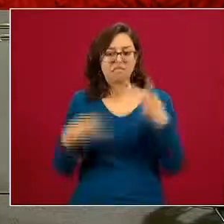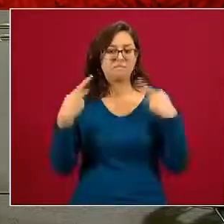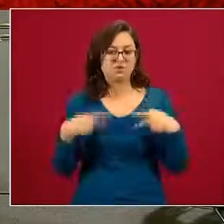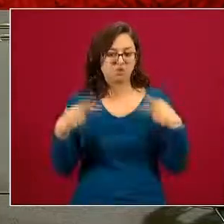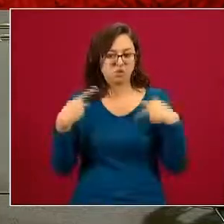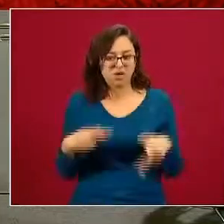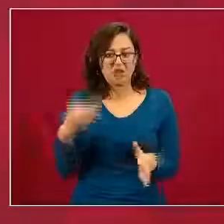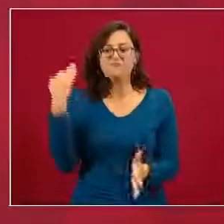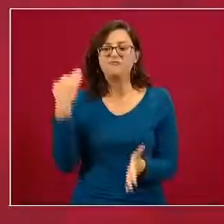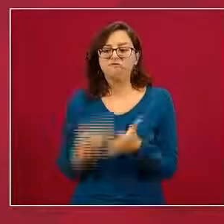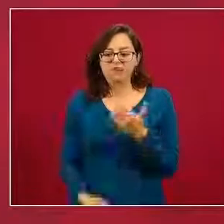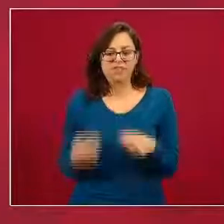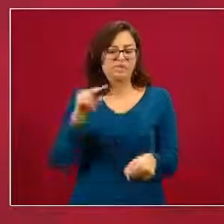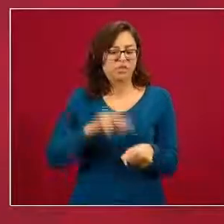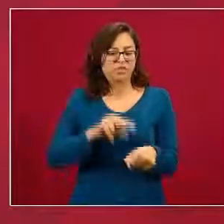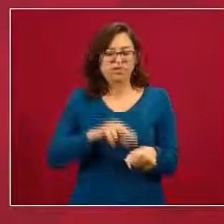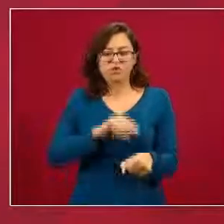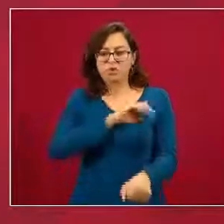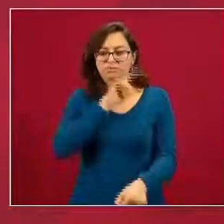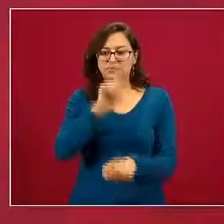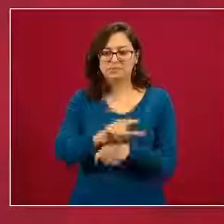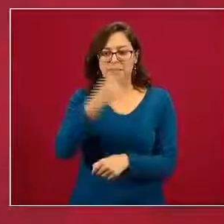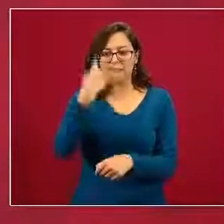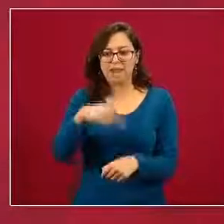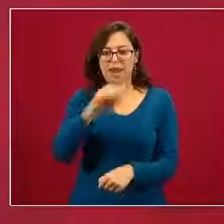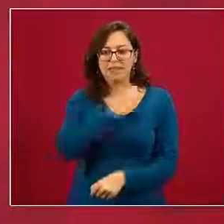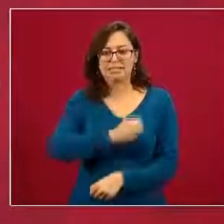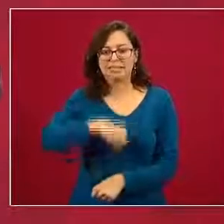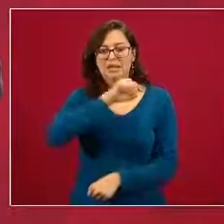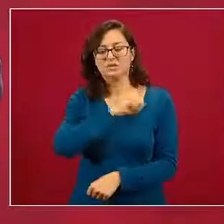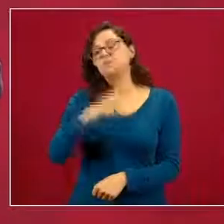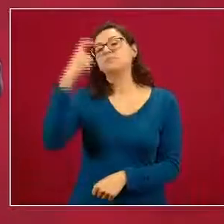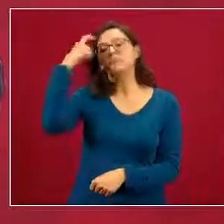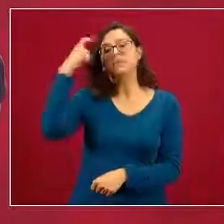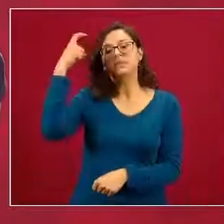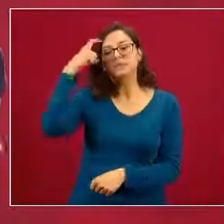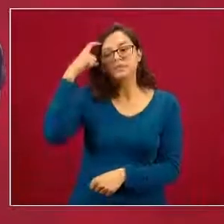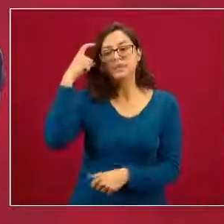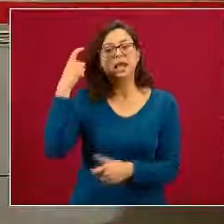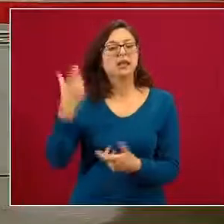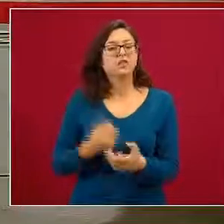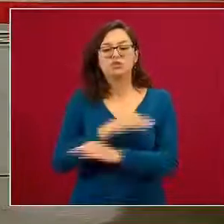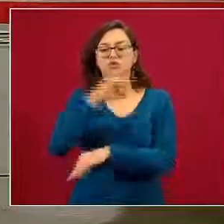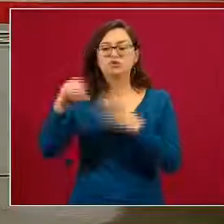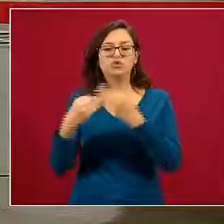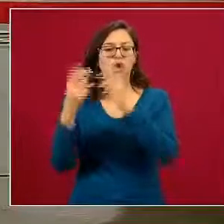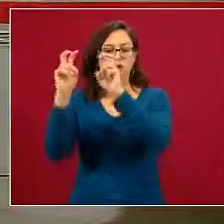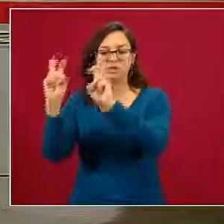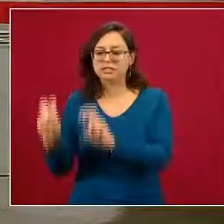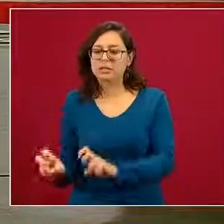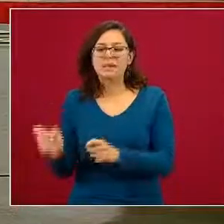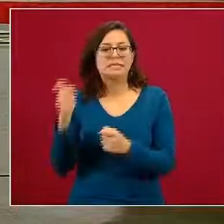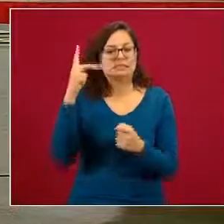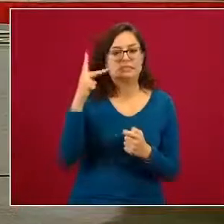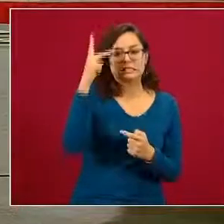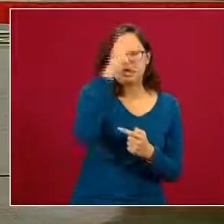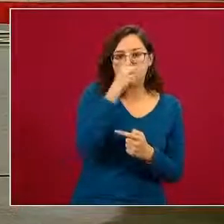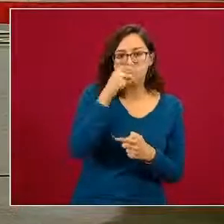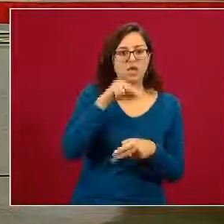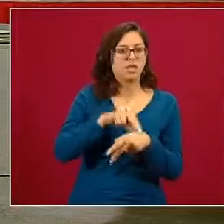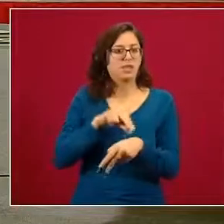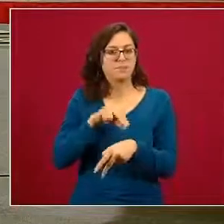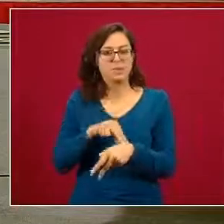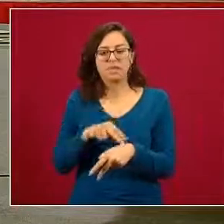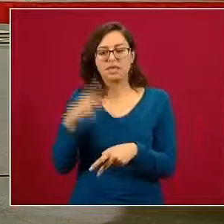suficientes especialistas en salud mental en ninguno de los campos ni siquiera ni en la psicología ni en la medicina